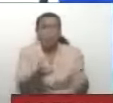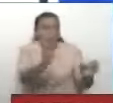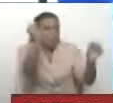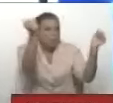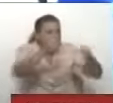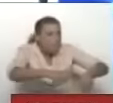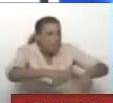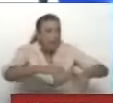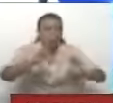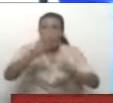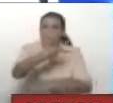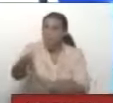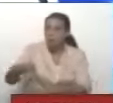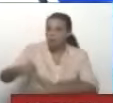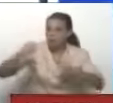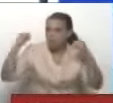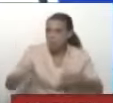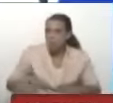buenas o por las malas.